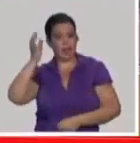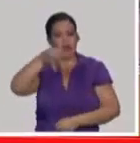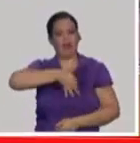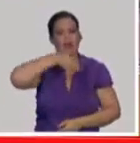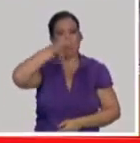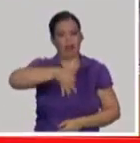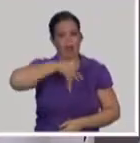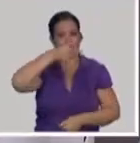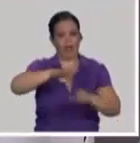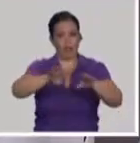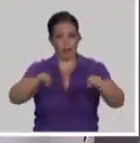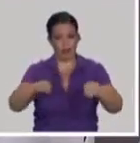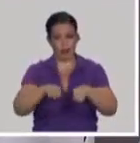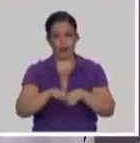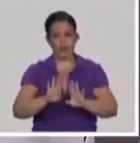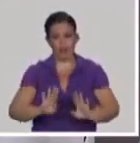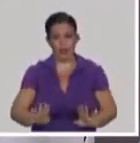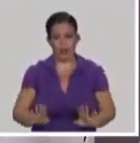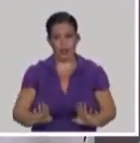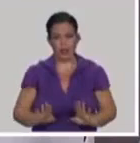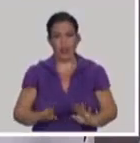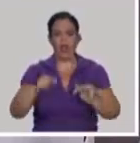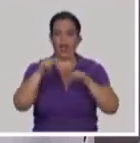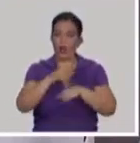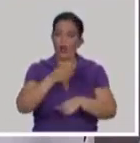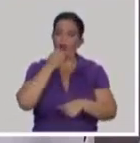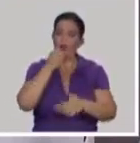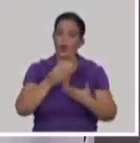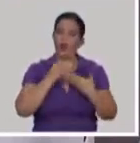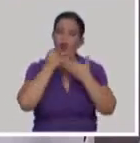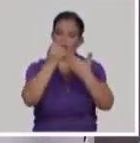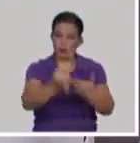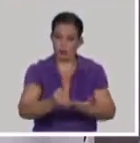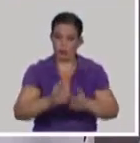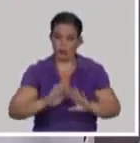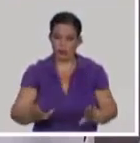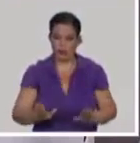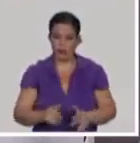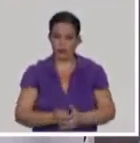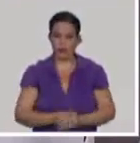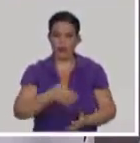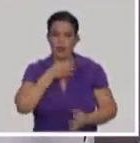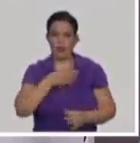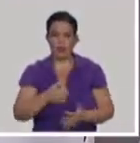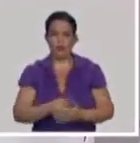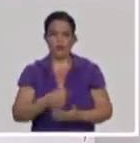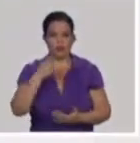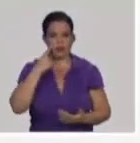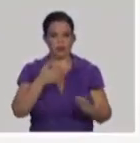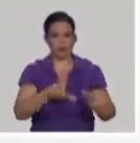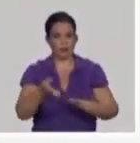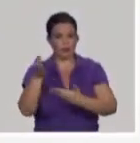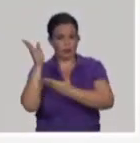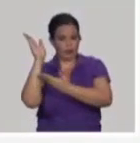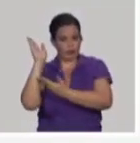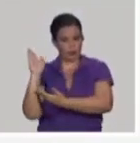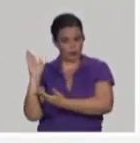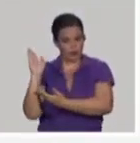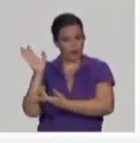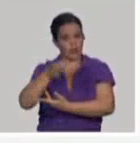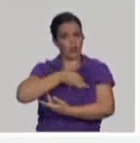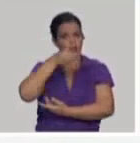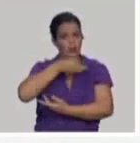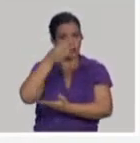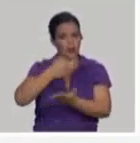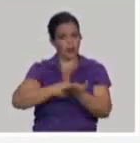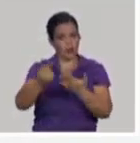Solamente para reforzar, porque esto puede predecir muchos elementos de eficacia, es que si ustedes ven el gráfico, y ella lo explicó la semana pasada,